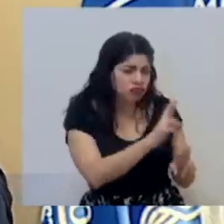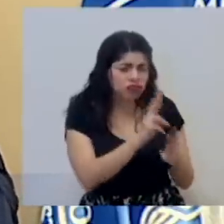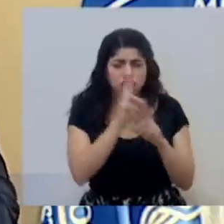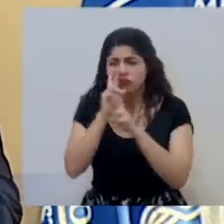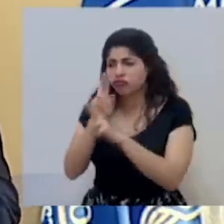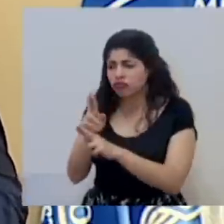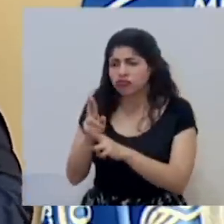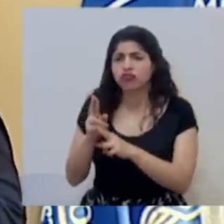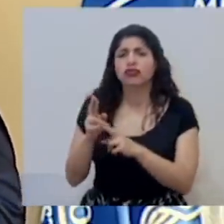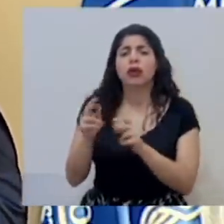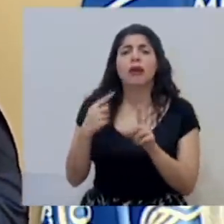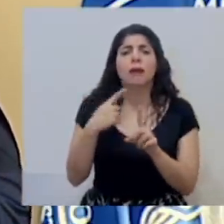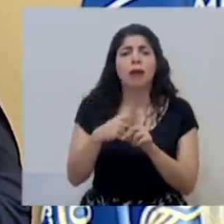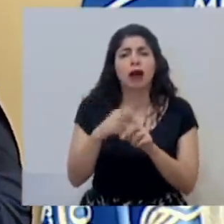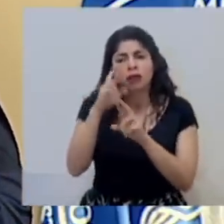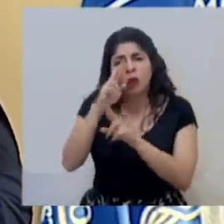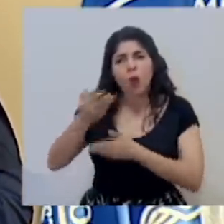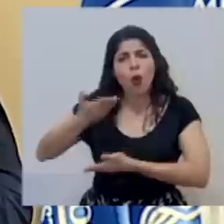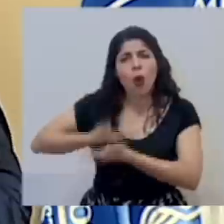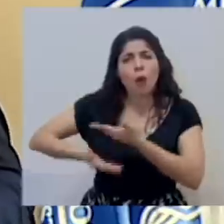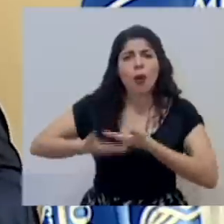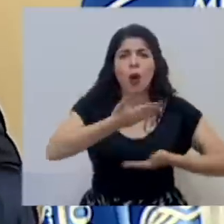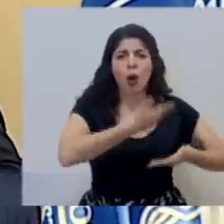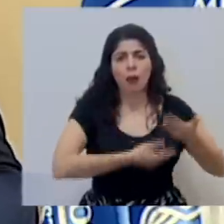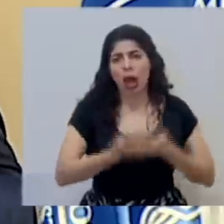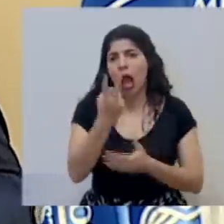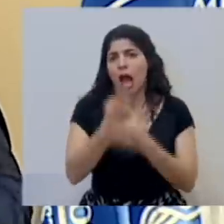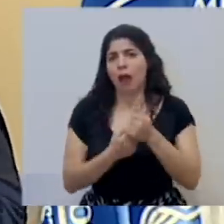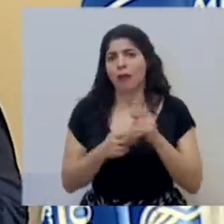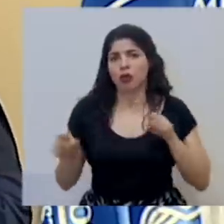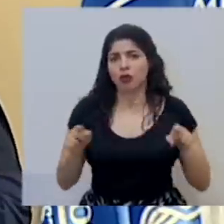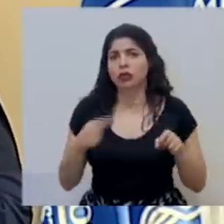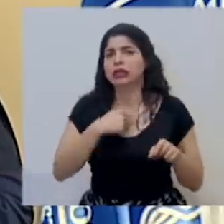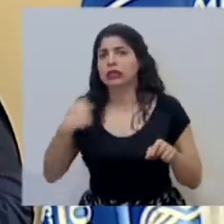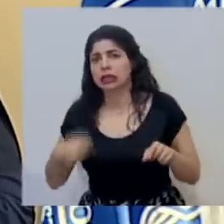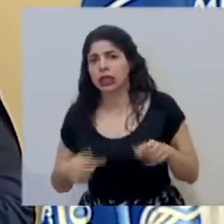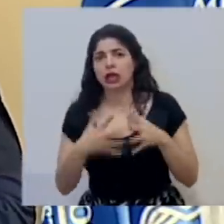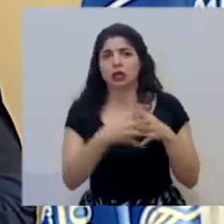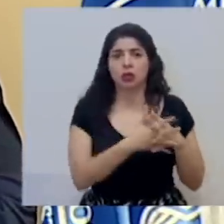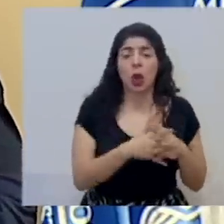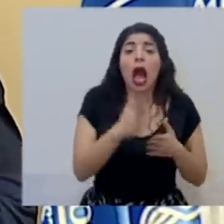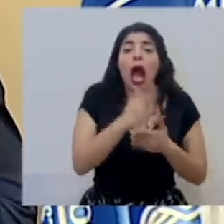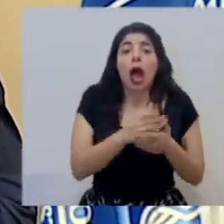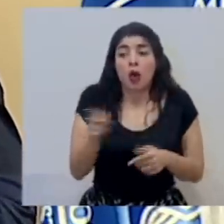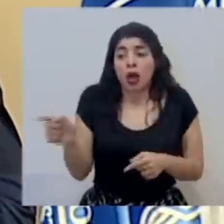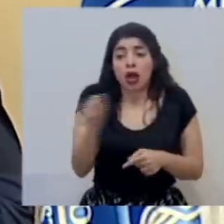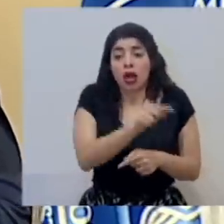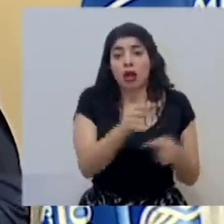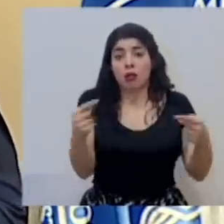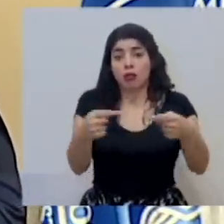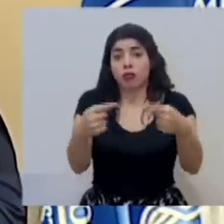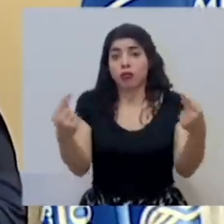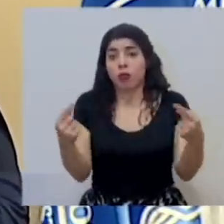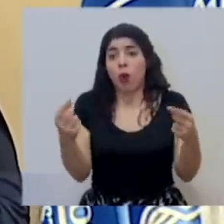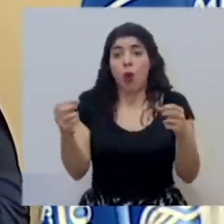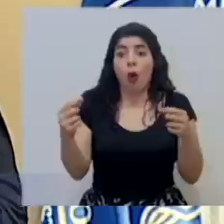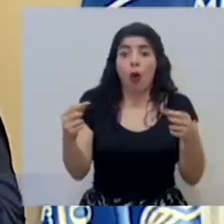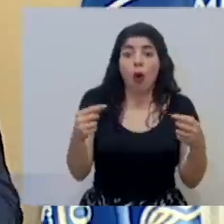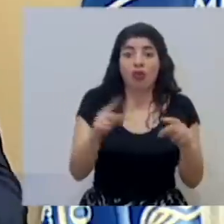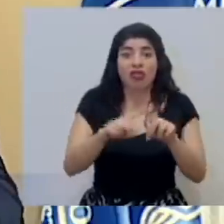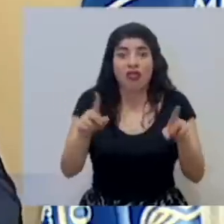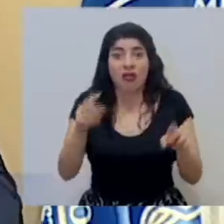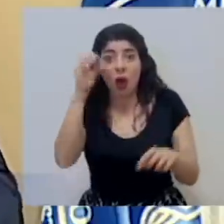con China como con los Estados Unidos. Aún las divergencias que estos países puedan tener en varias esferas en el ámbito